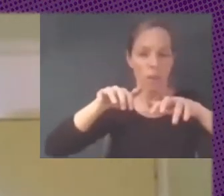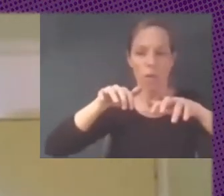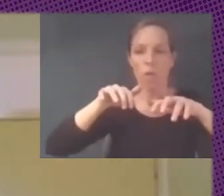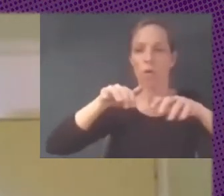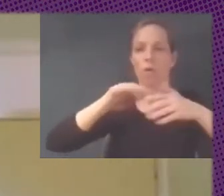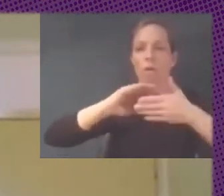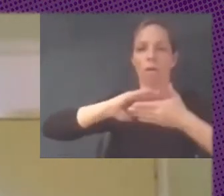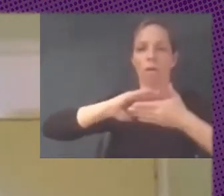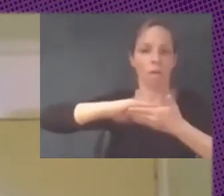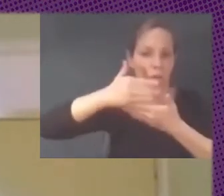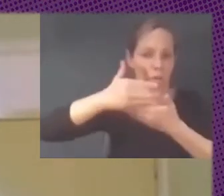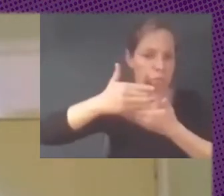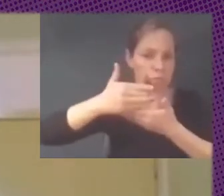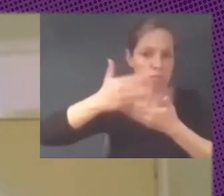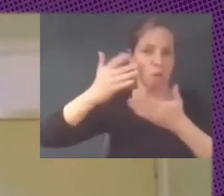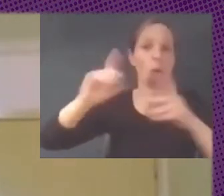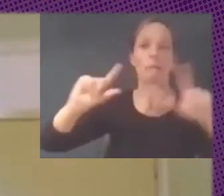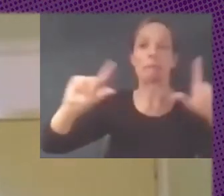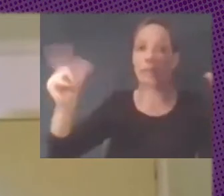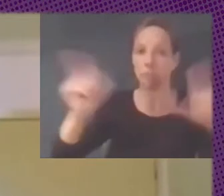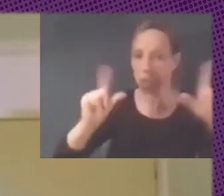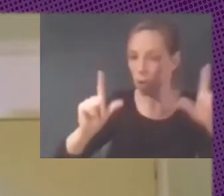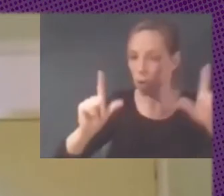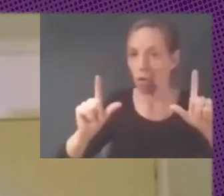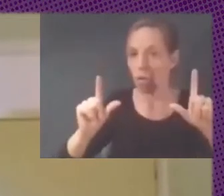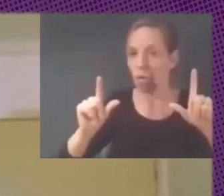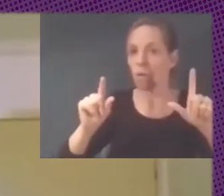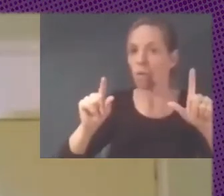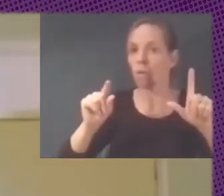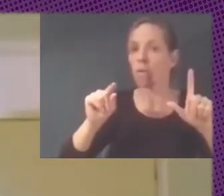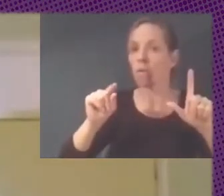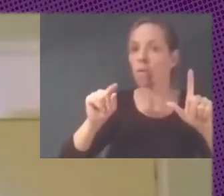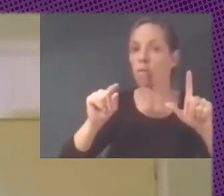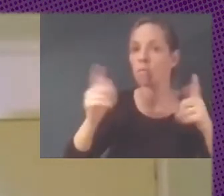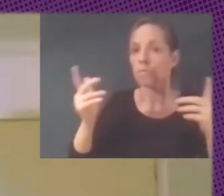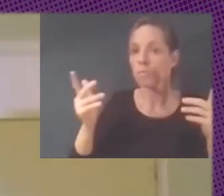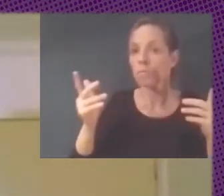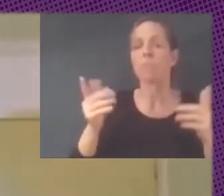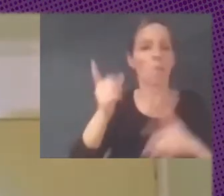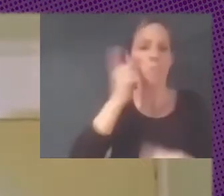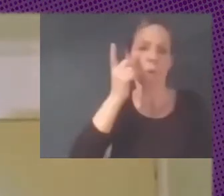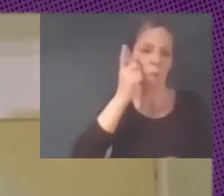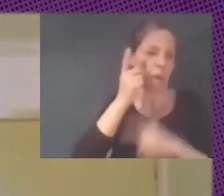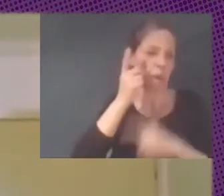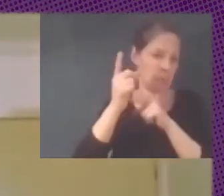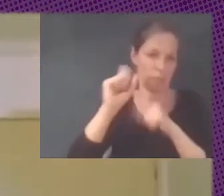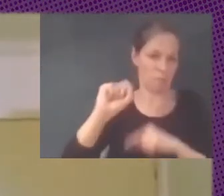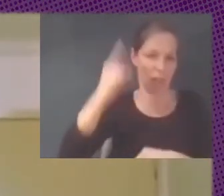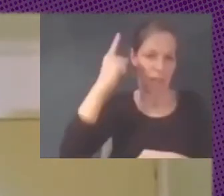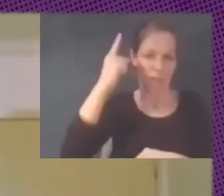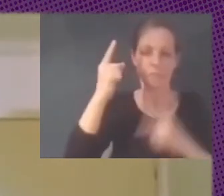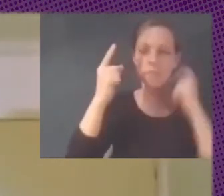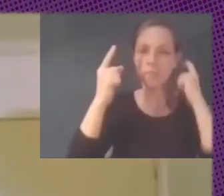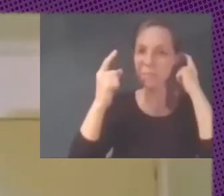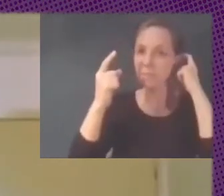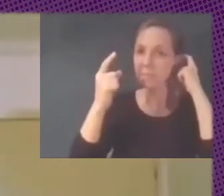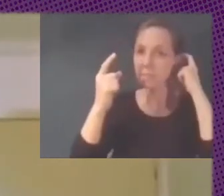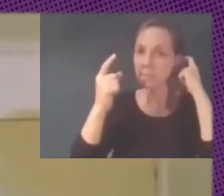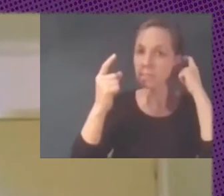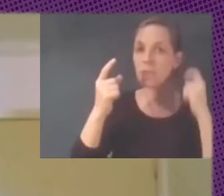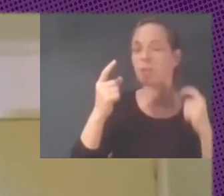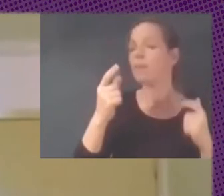televisiones o son nuestros equipos en general pero los móviles en central qué opciones tenemos